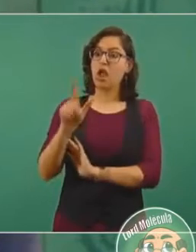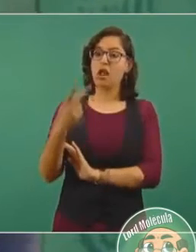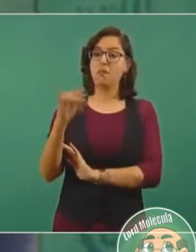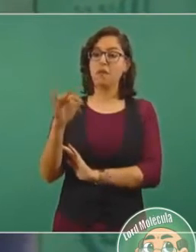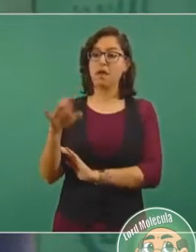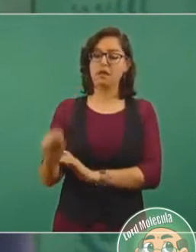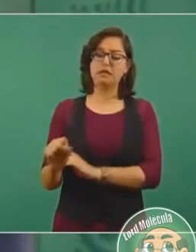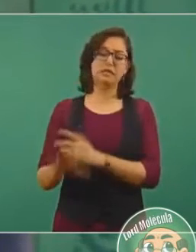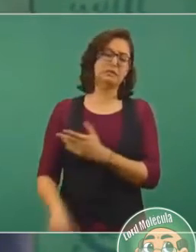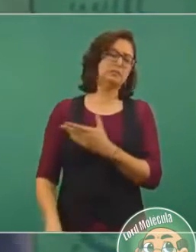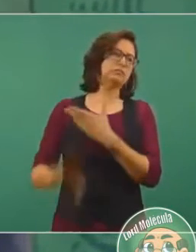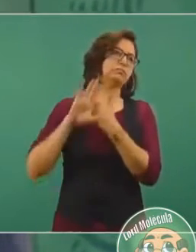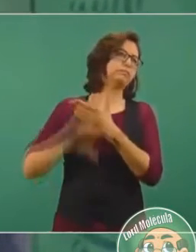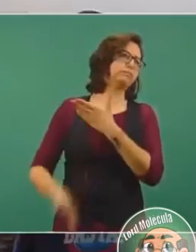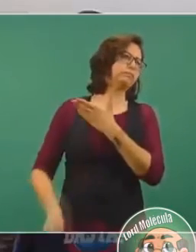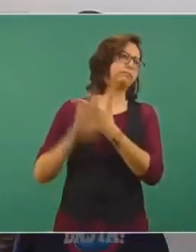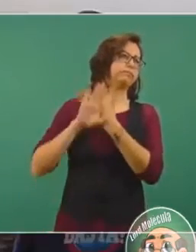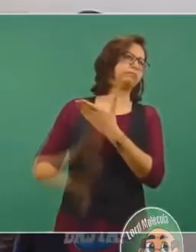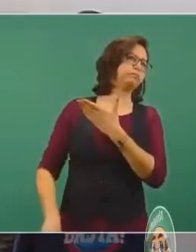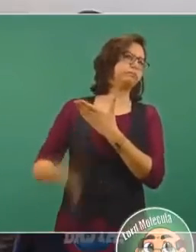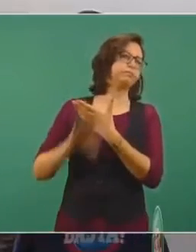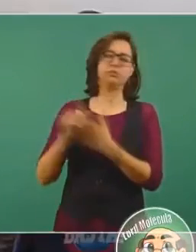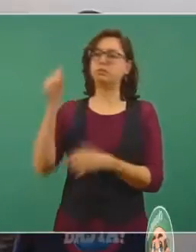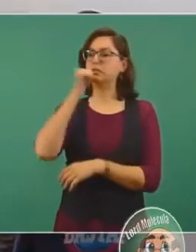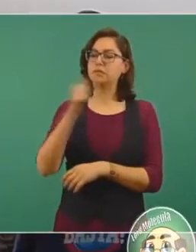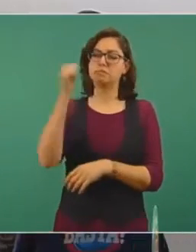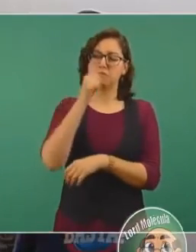Periodismo empresarial. Sí, periodismo empresarial.